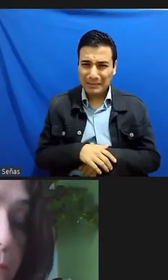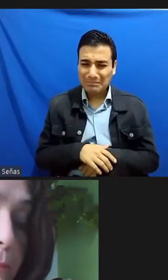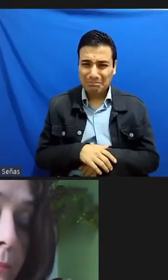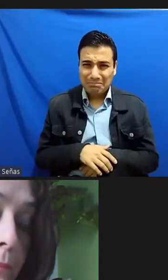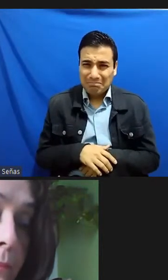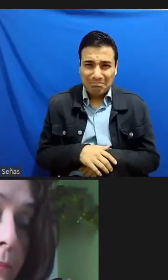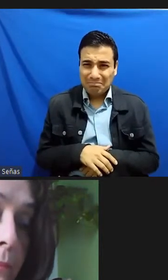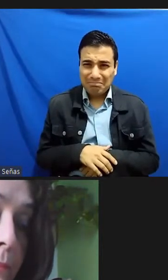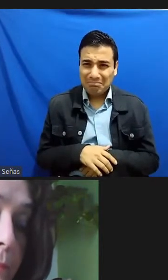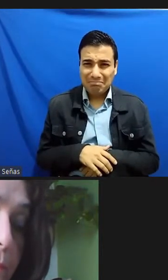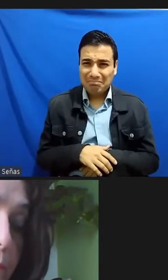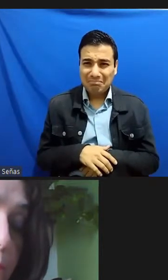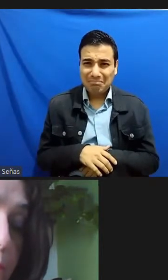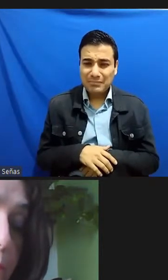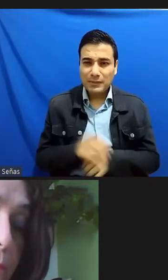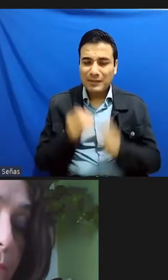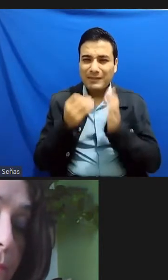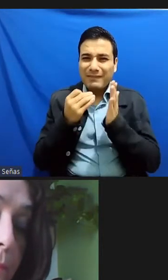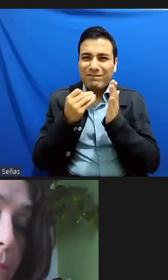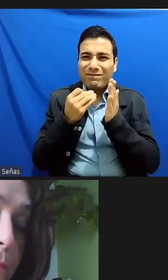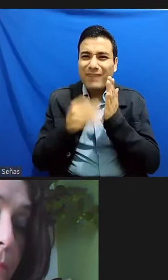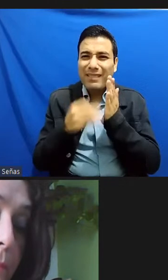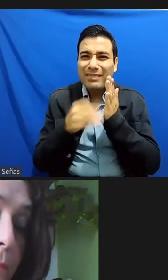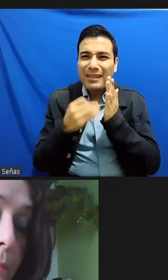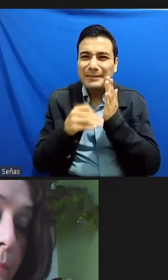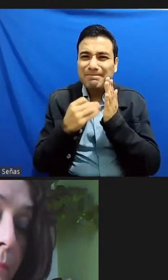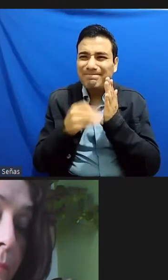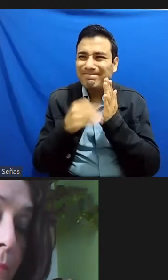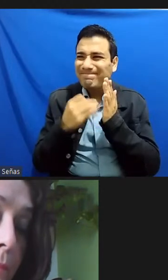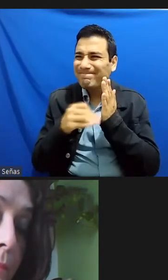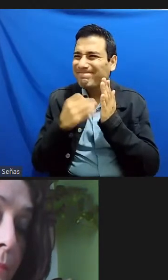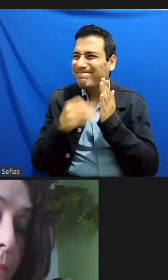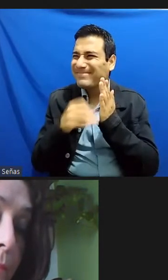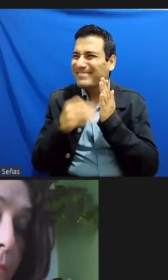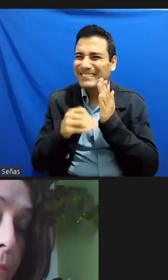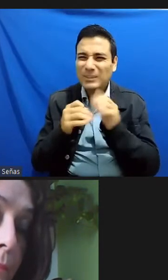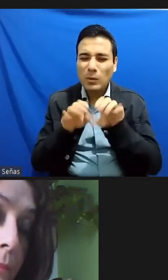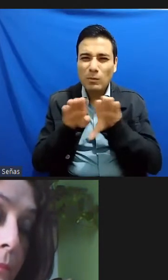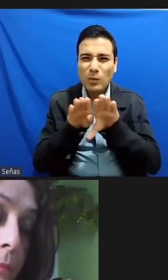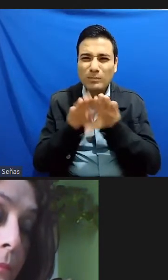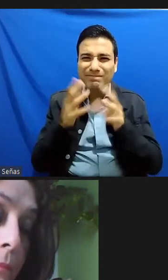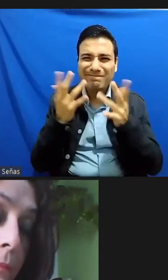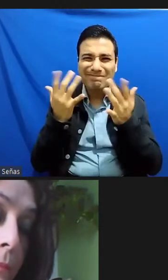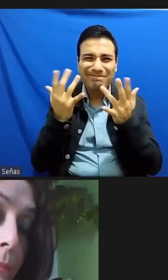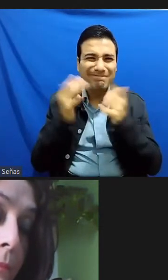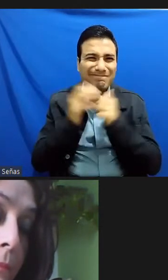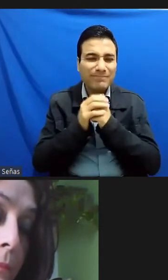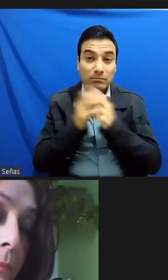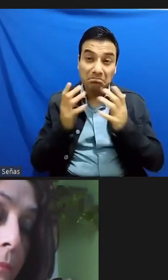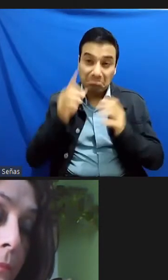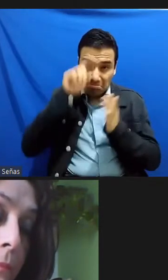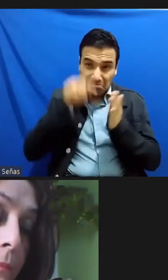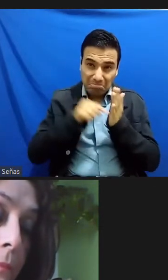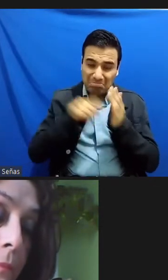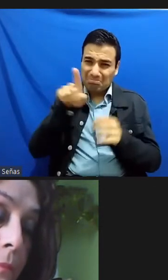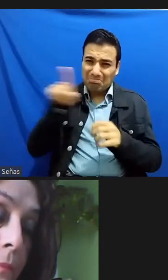como como puesta puesta se ponen de acuerdo ¿no? como que eso está bien ¿no? que está